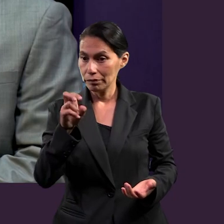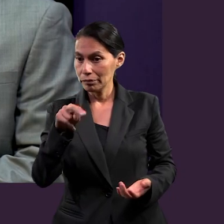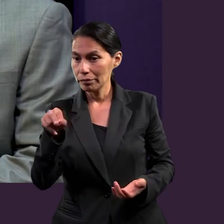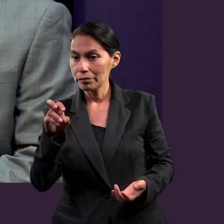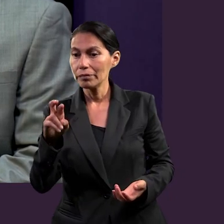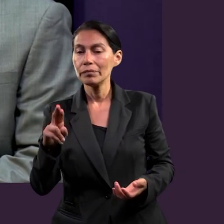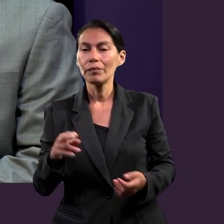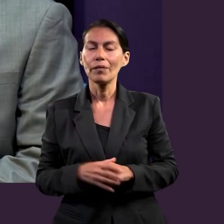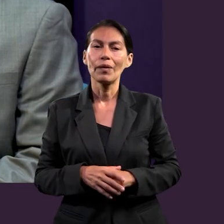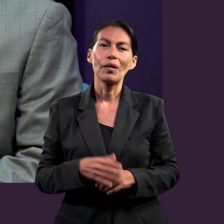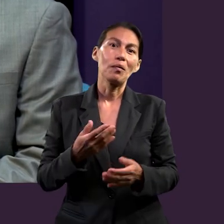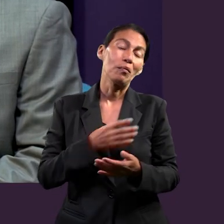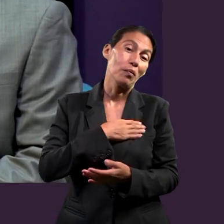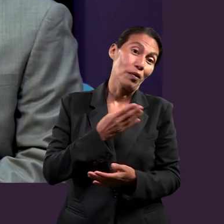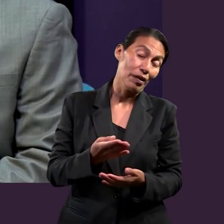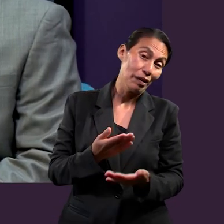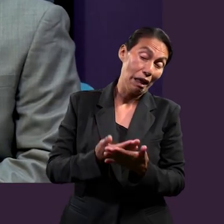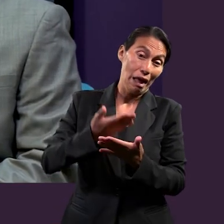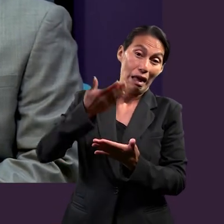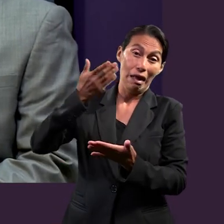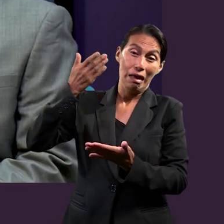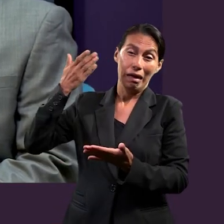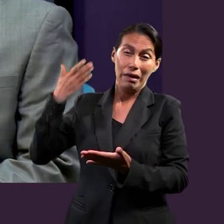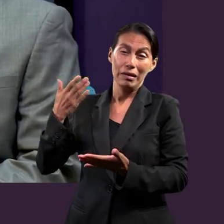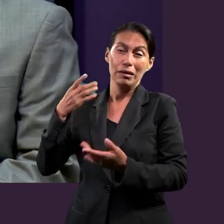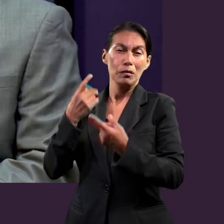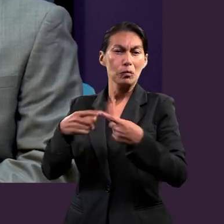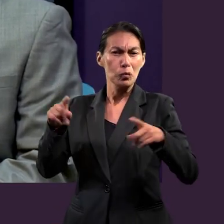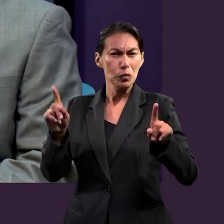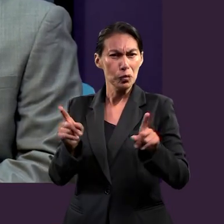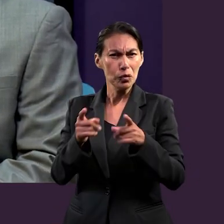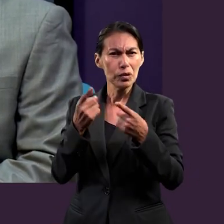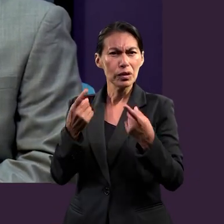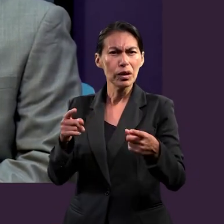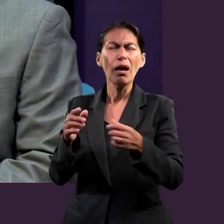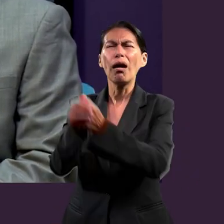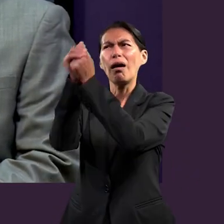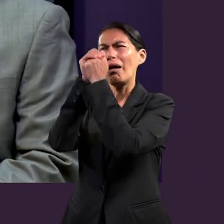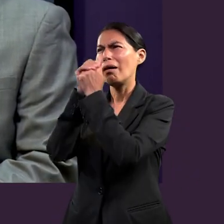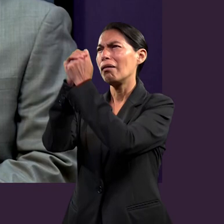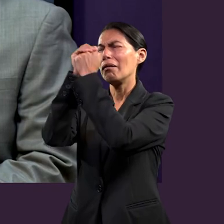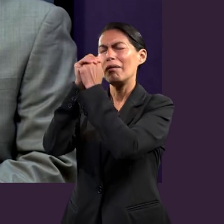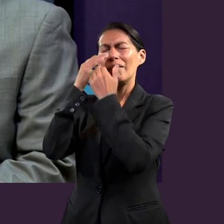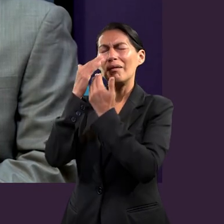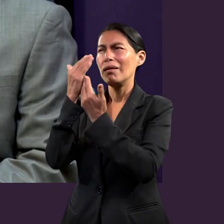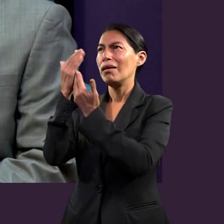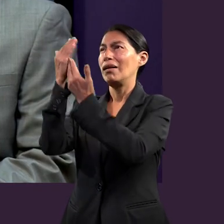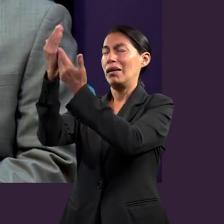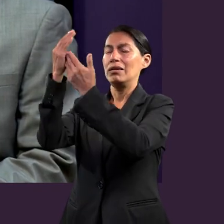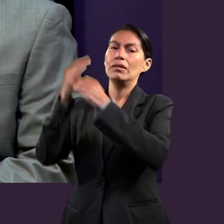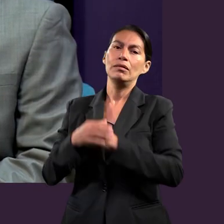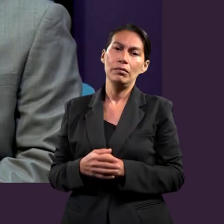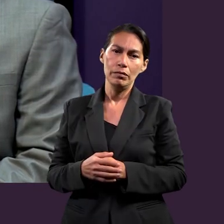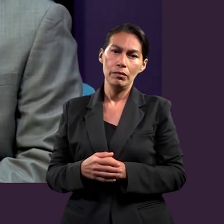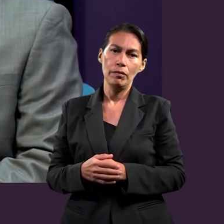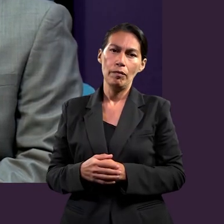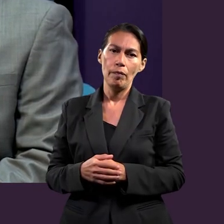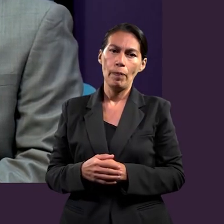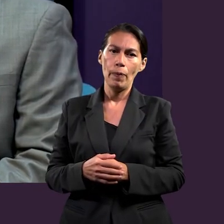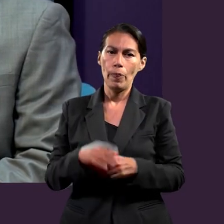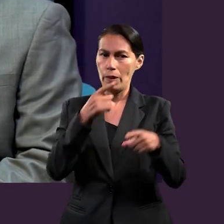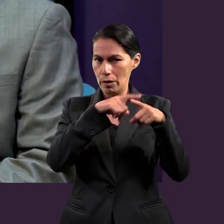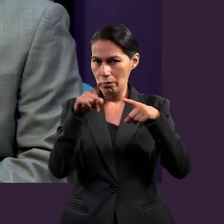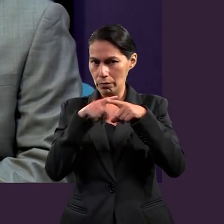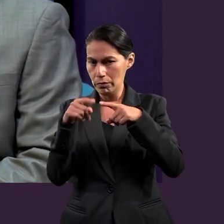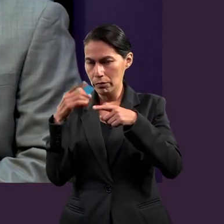como ya sabemos, ha estado presente desde casi que los inicios para adorar y todo eso. Y han